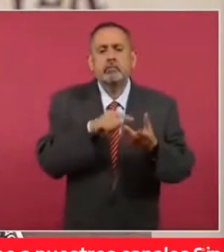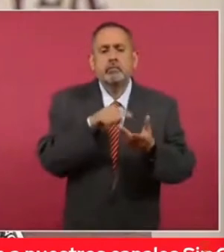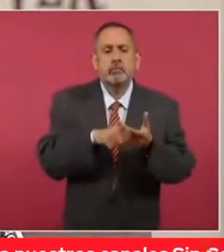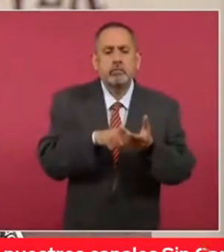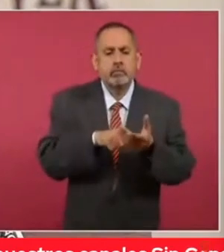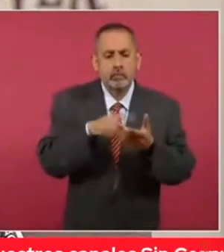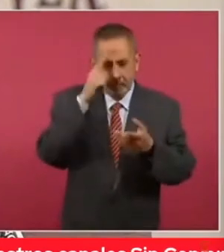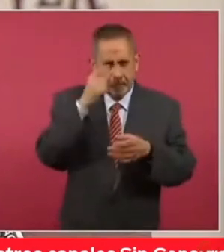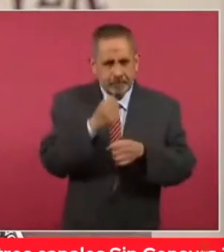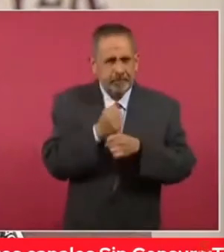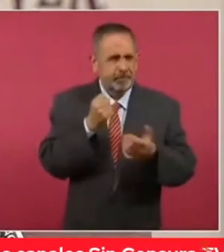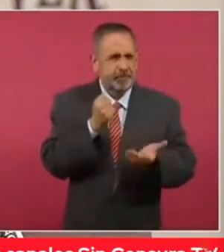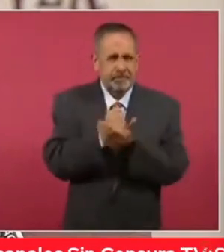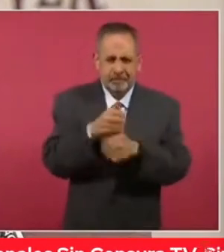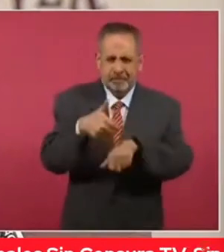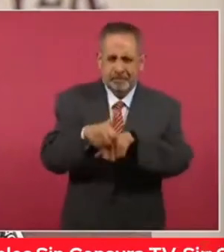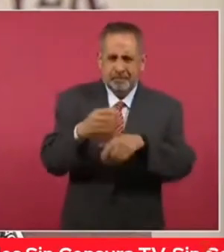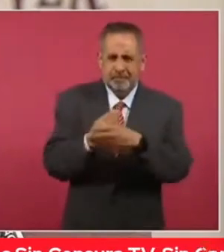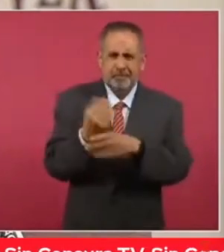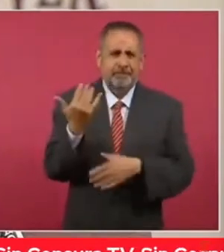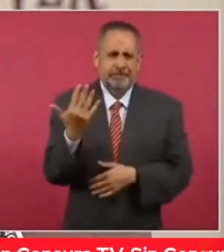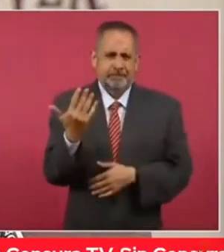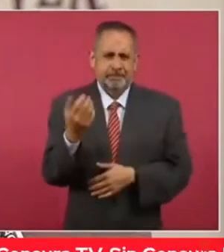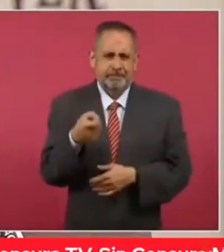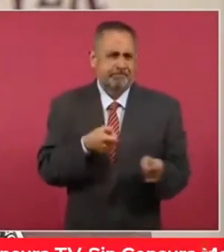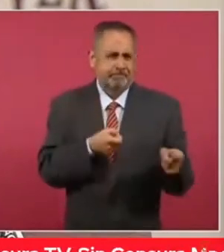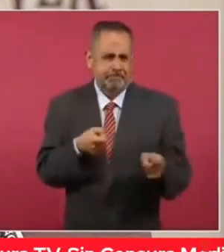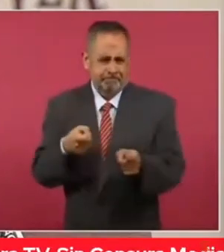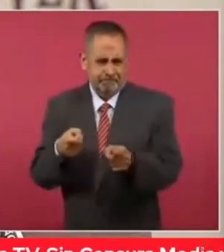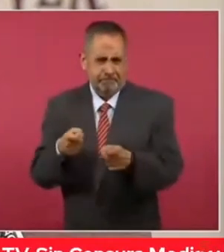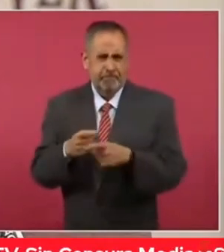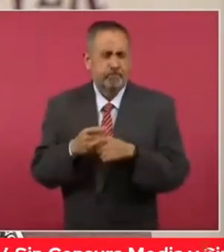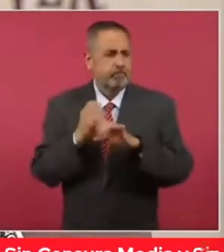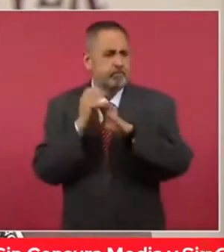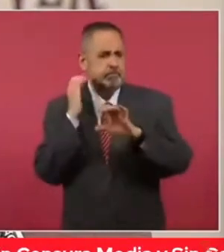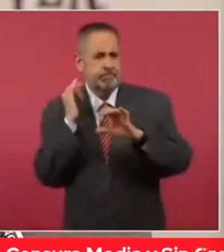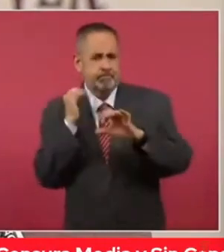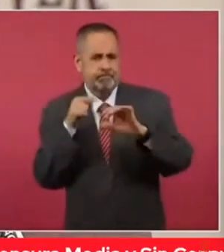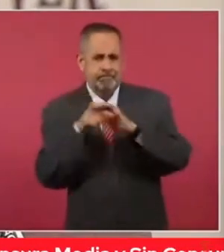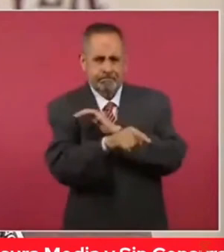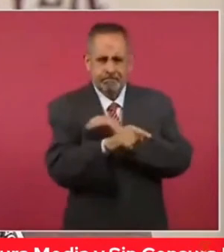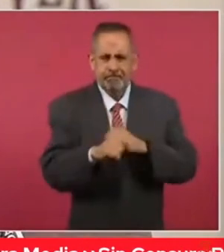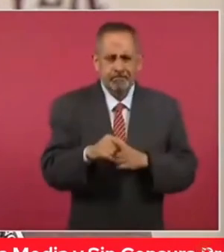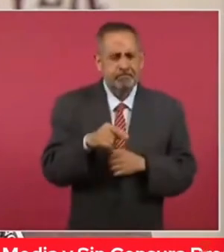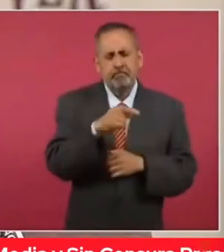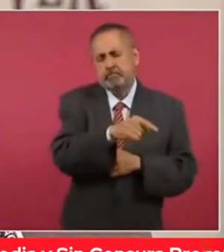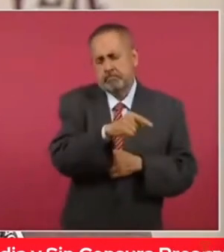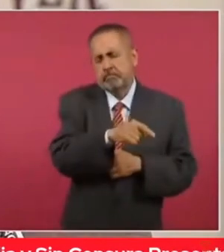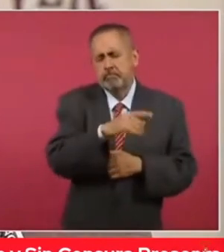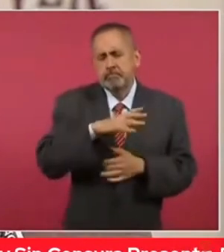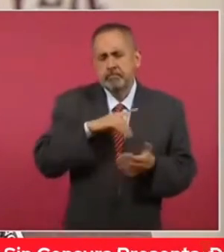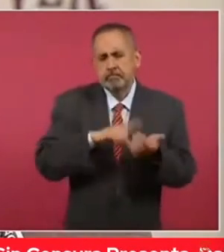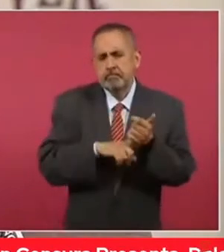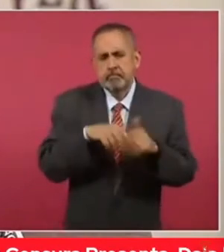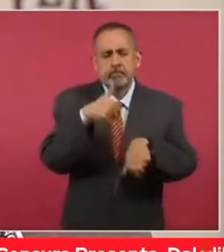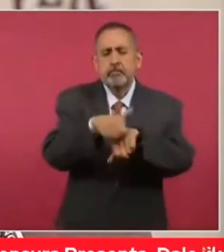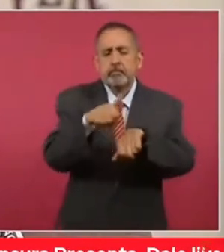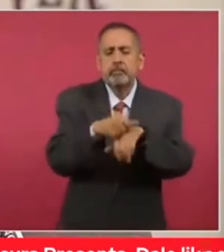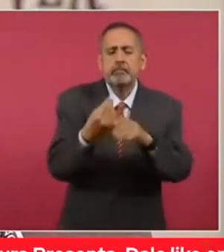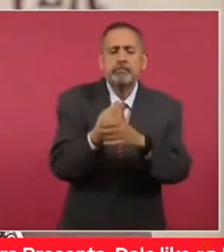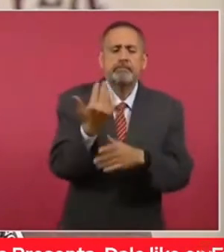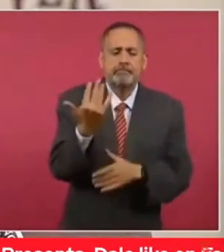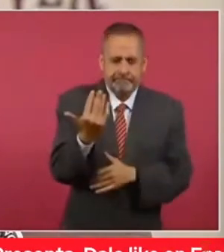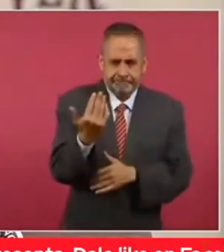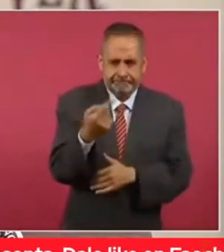armamento calibre cincuenta, ametralladoras o fusiles Barrett, que es donde, donde hemos observado este